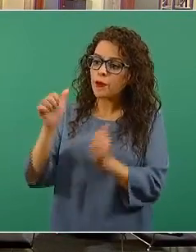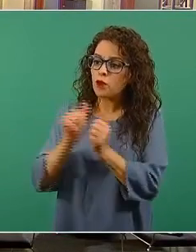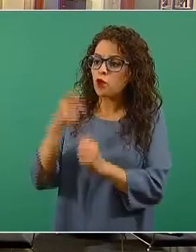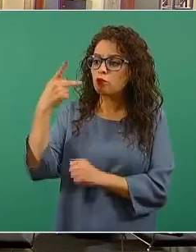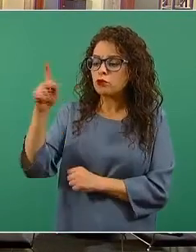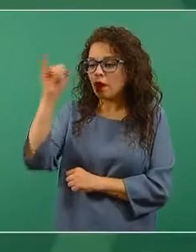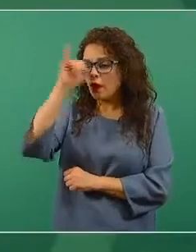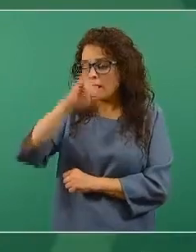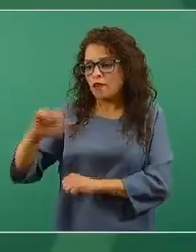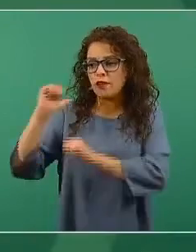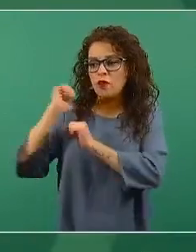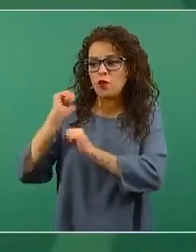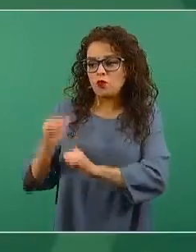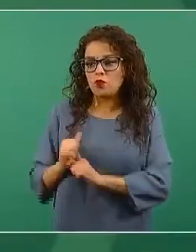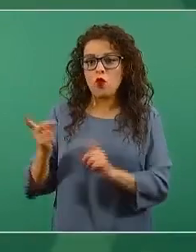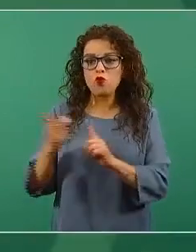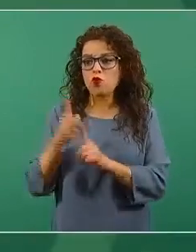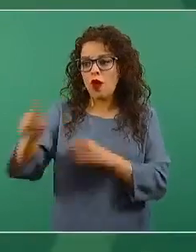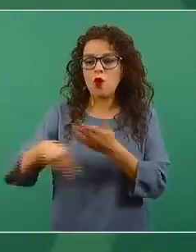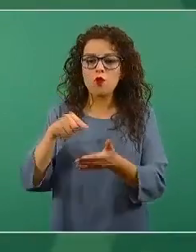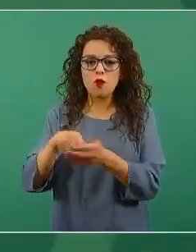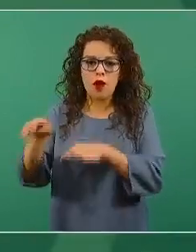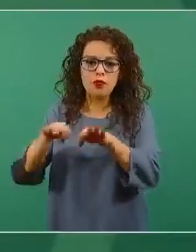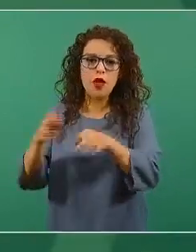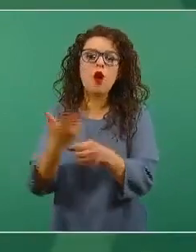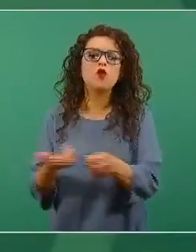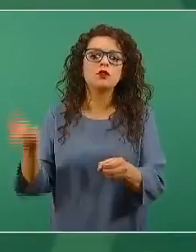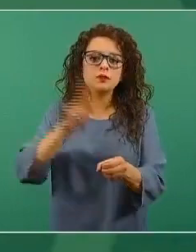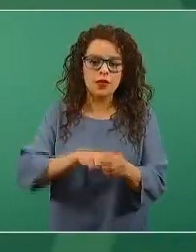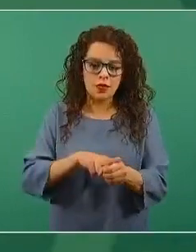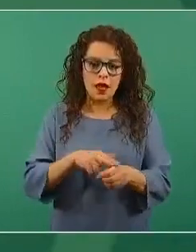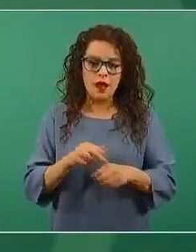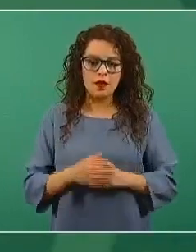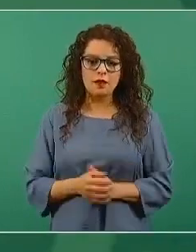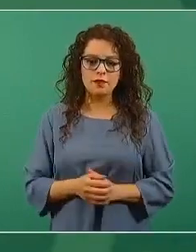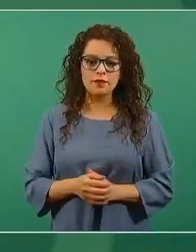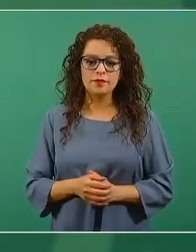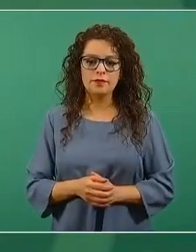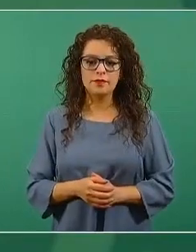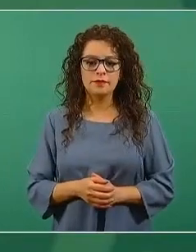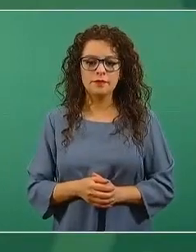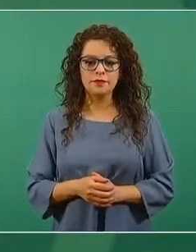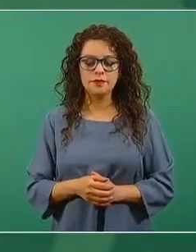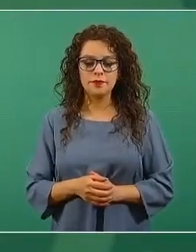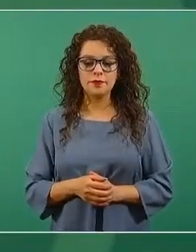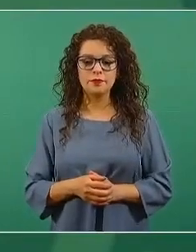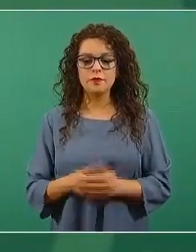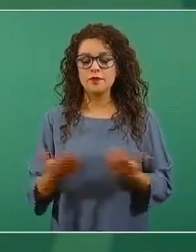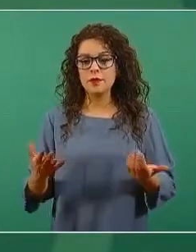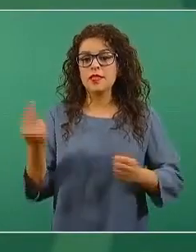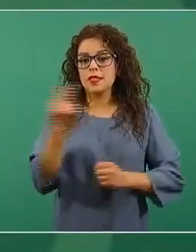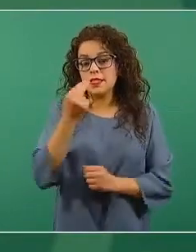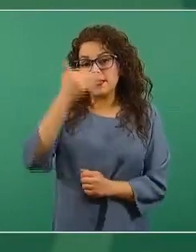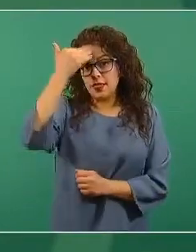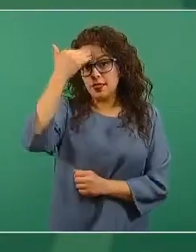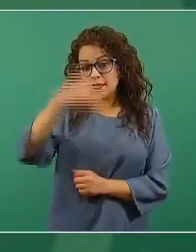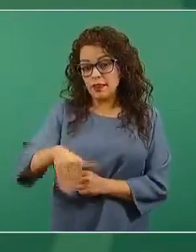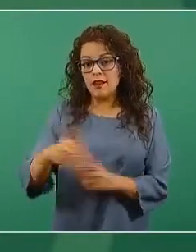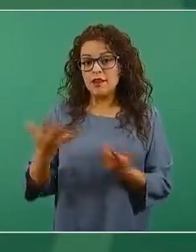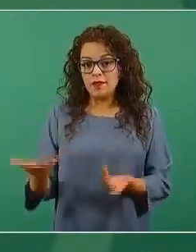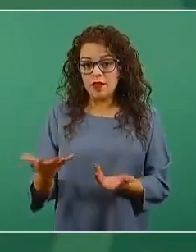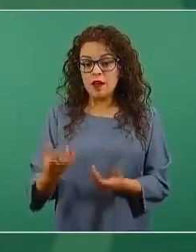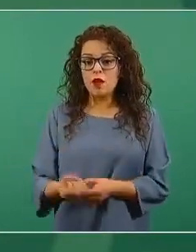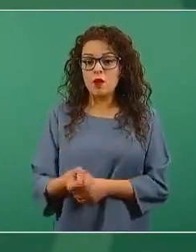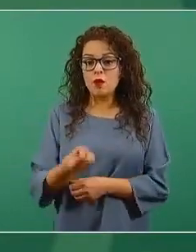la unidad hospitalaria en la que laboran para poder saber cuál será el